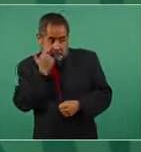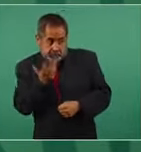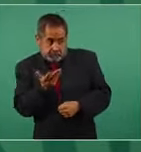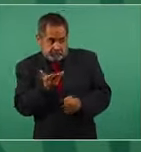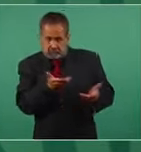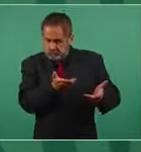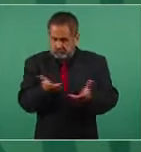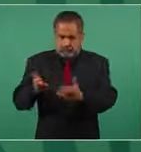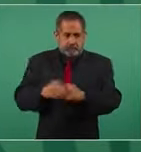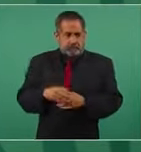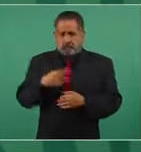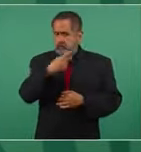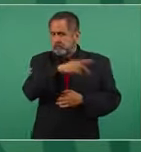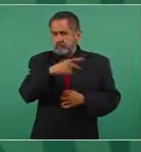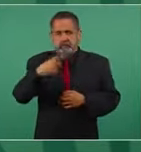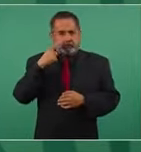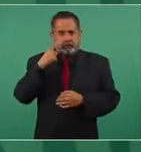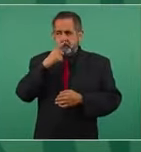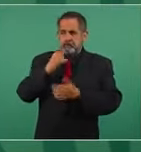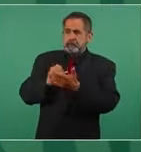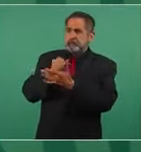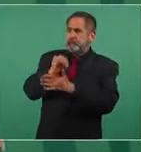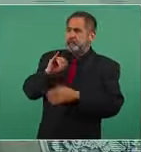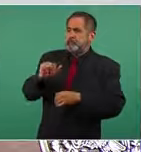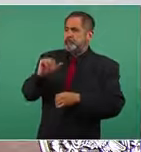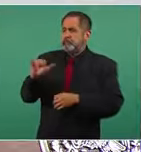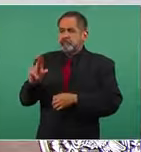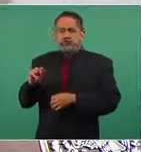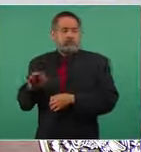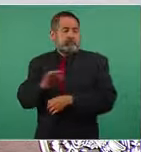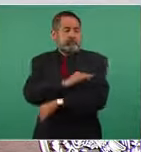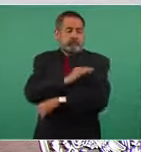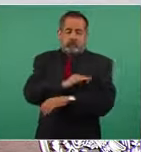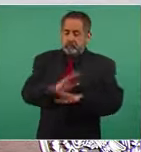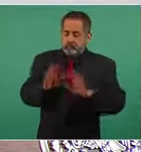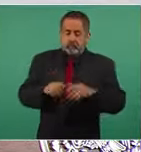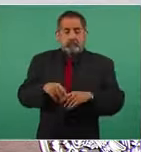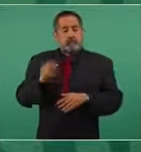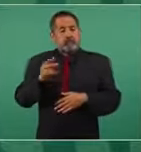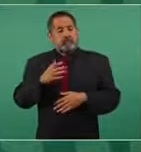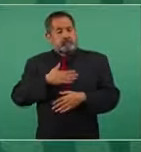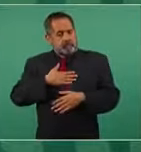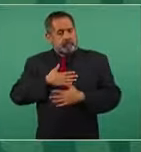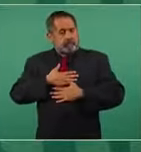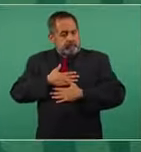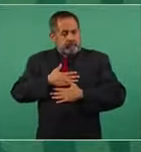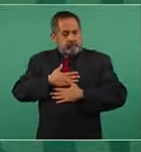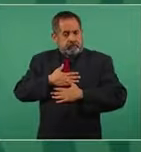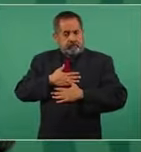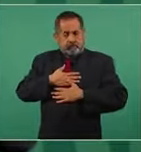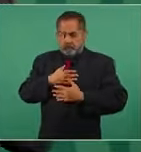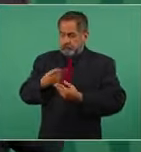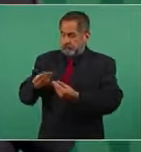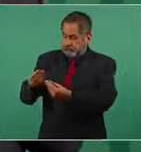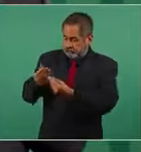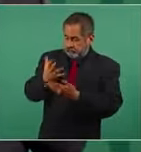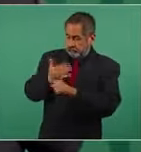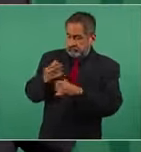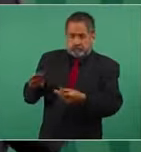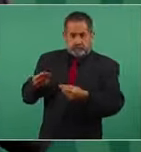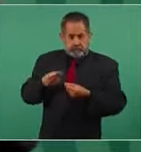lo decida, pero de acuerdo a la información que yo poseo,